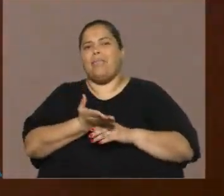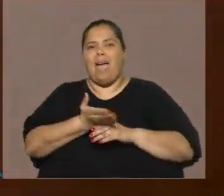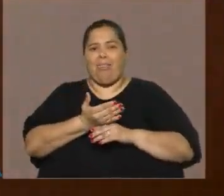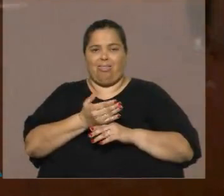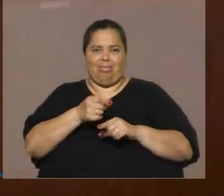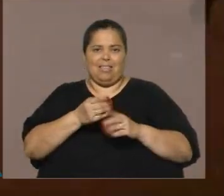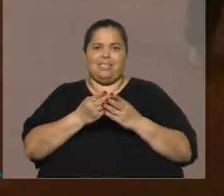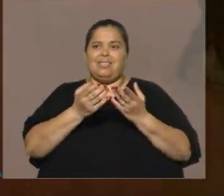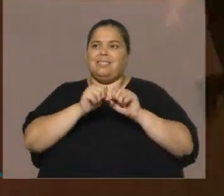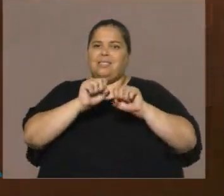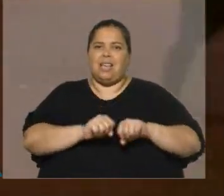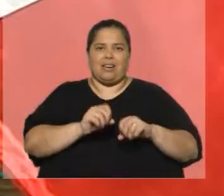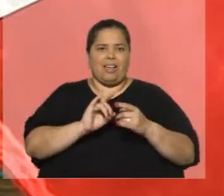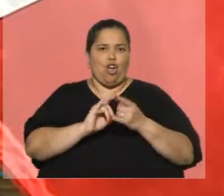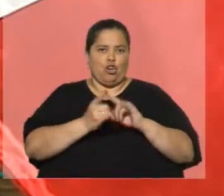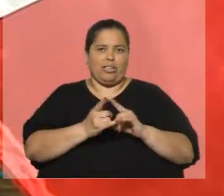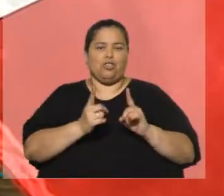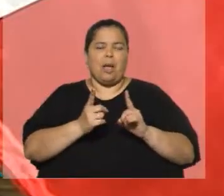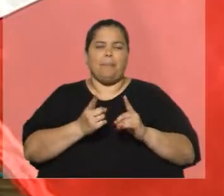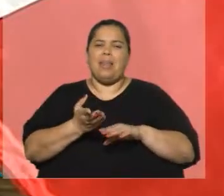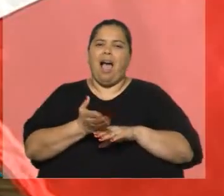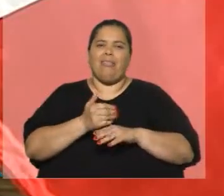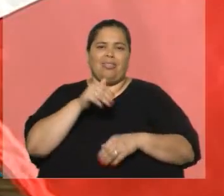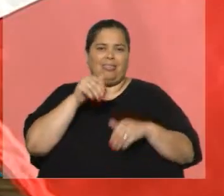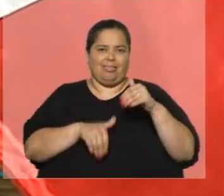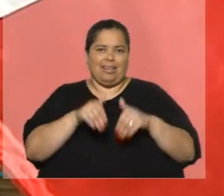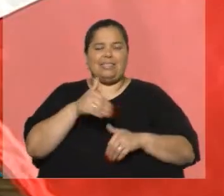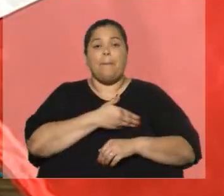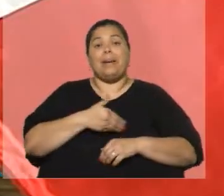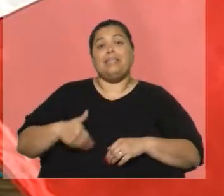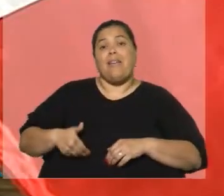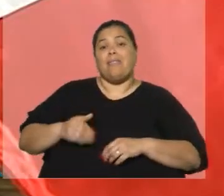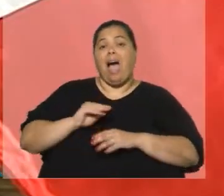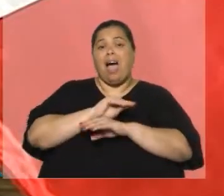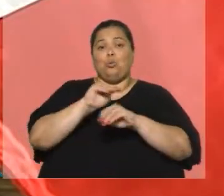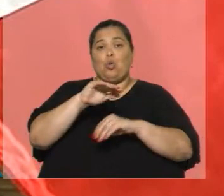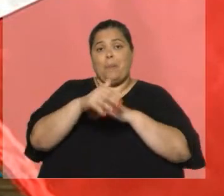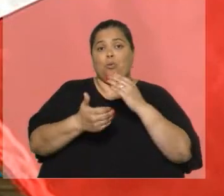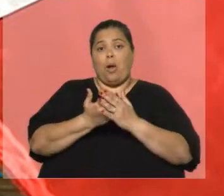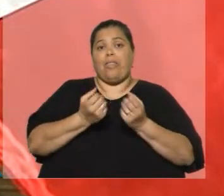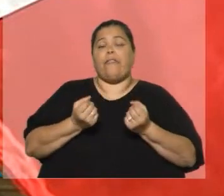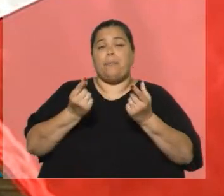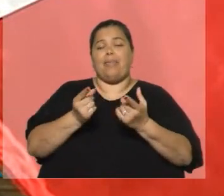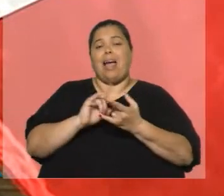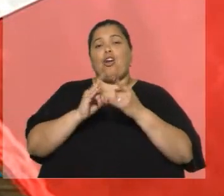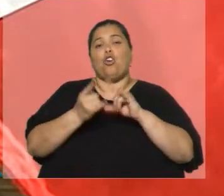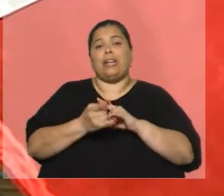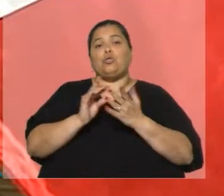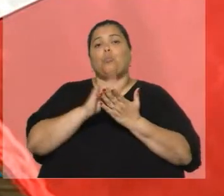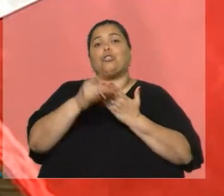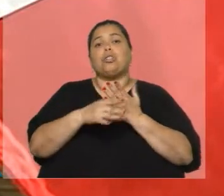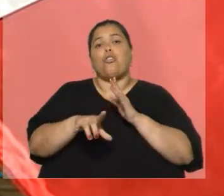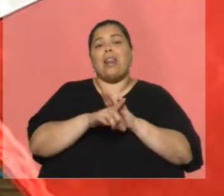carreteras, la presidenta de Perú, Dina Bularte, anunció en la madrugada que enviará al Congreso un proyecto de ley para adelantar las elecciones